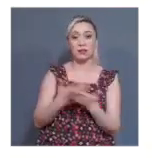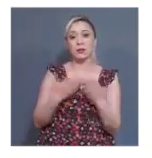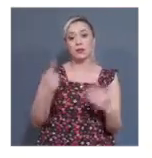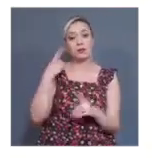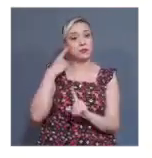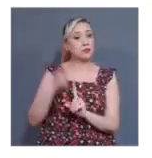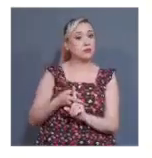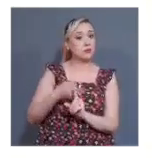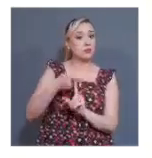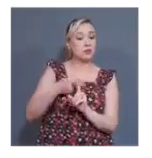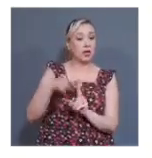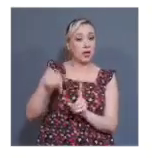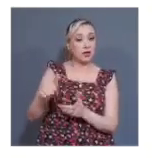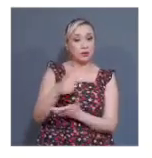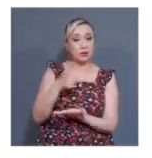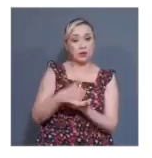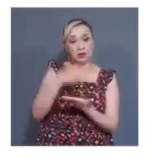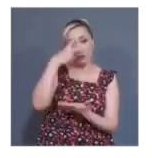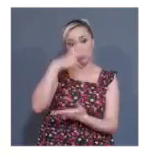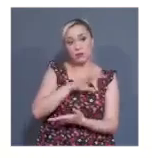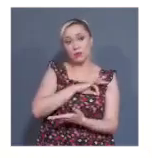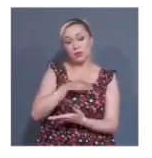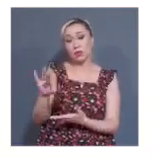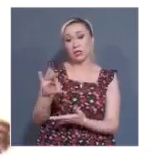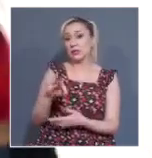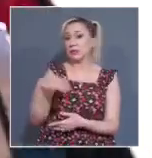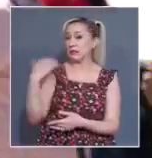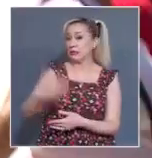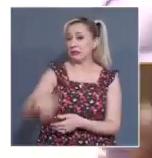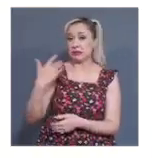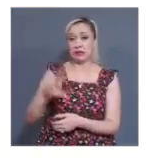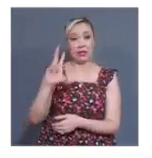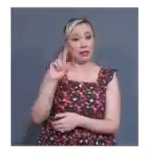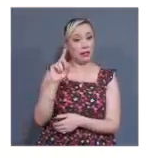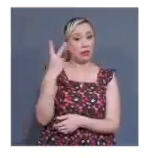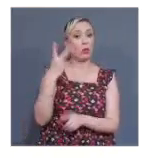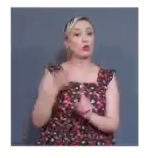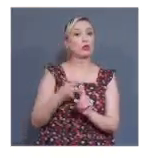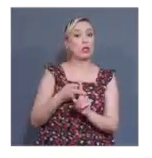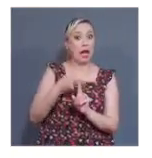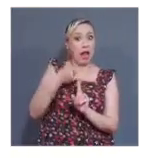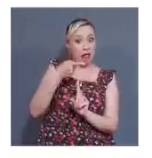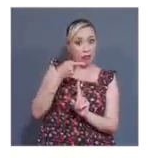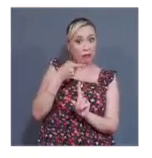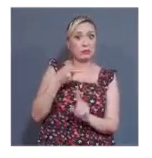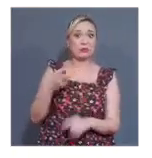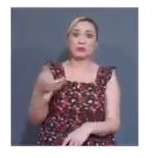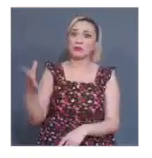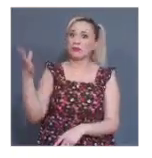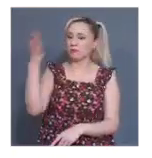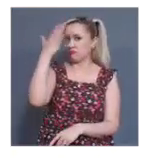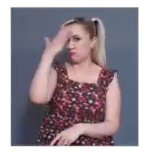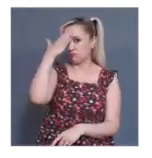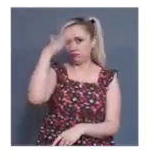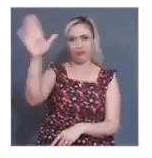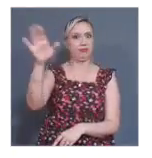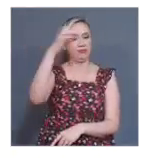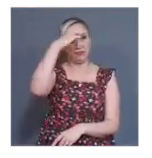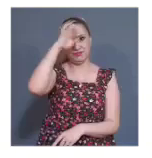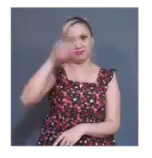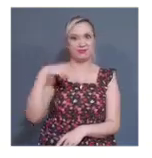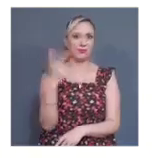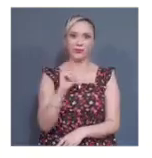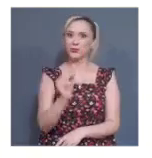la Ciudad de México registrará temperaturas máximas de 32 grados centígrados. Para el canal del Poder Judicial de la Federación, Lorena